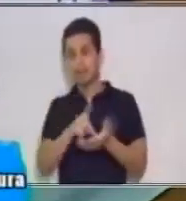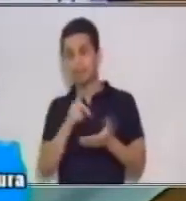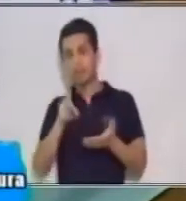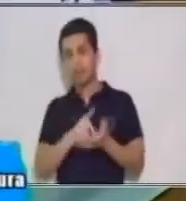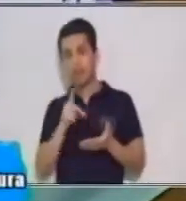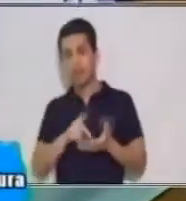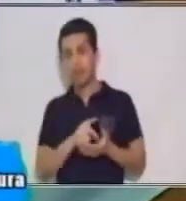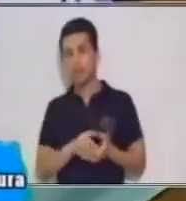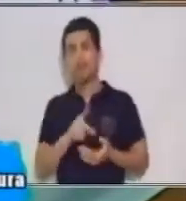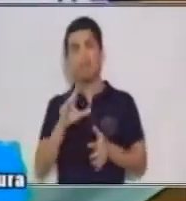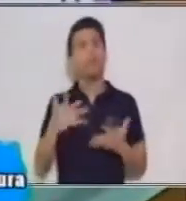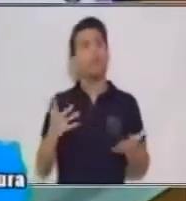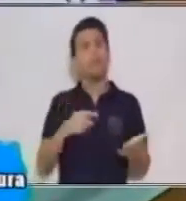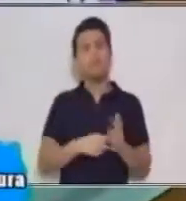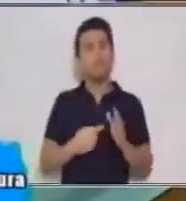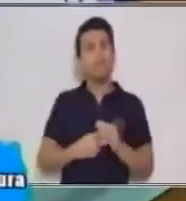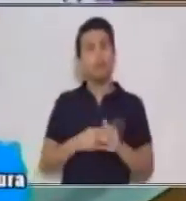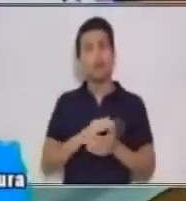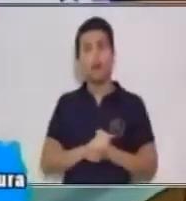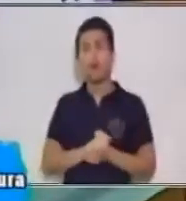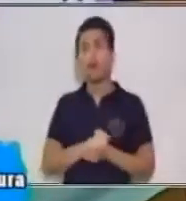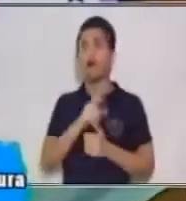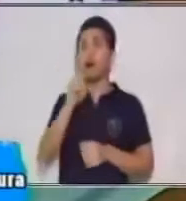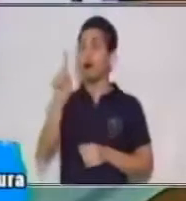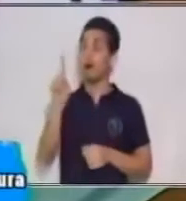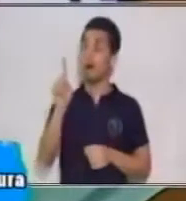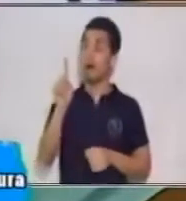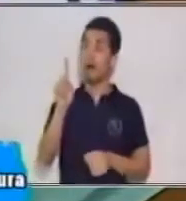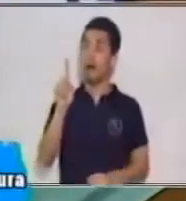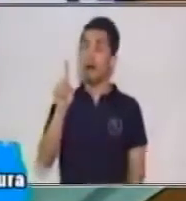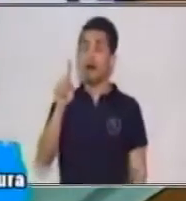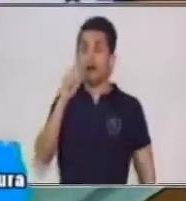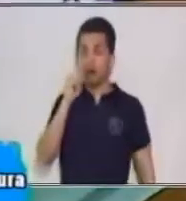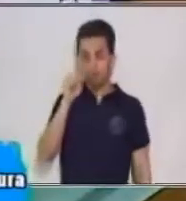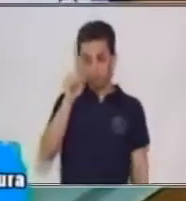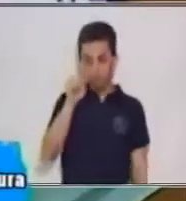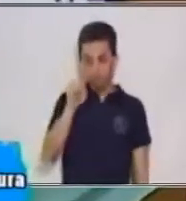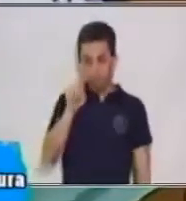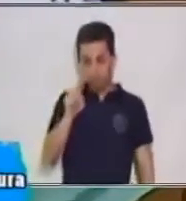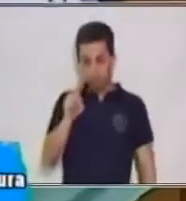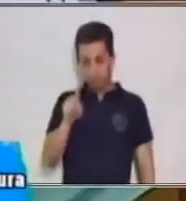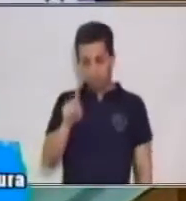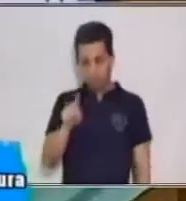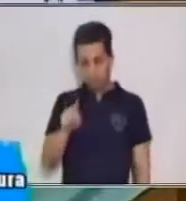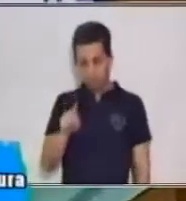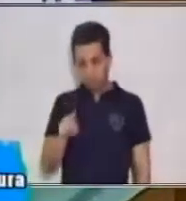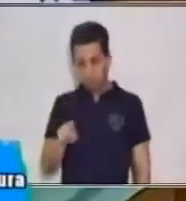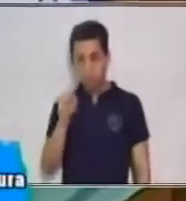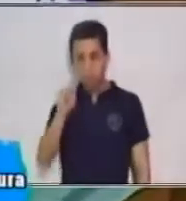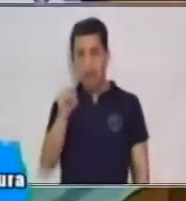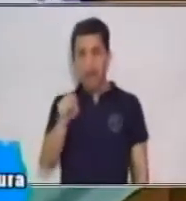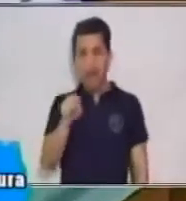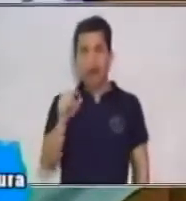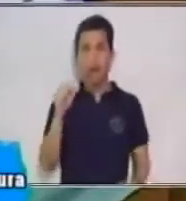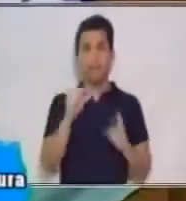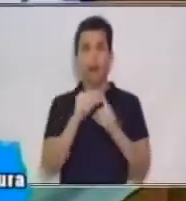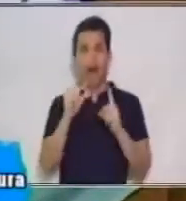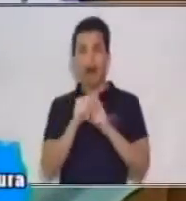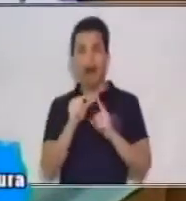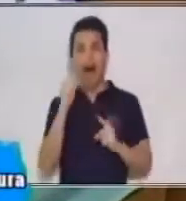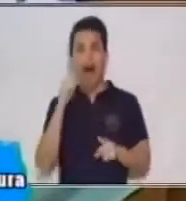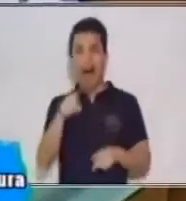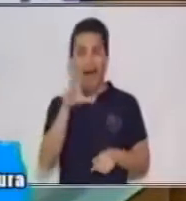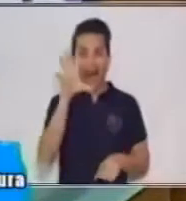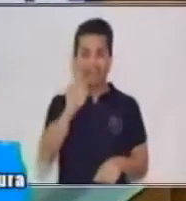¿qué estás haciendo? Con el dedo sigues la letra y empiezas a buscar la palabra hasta que la